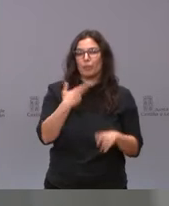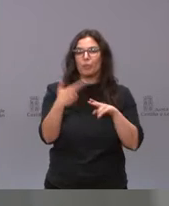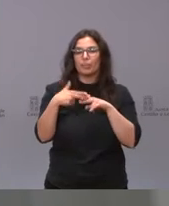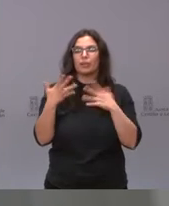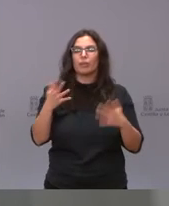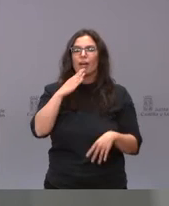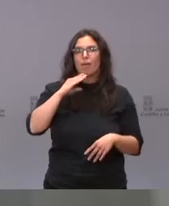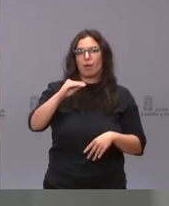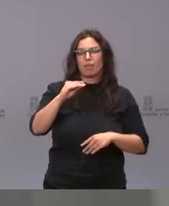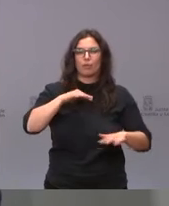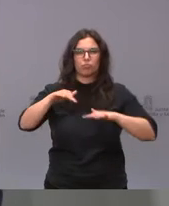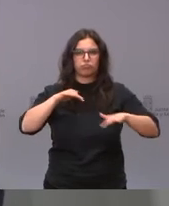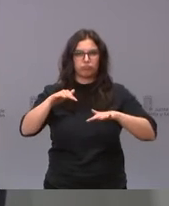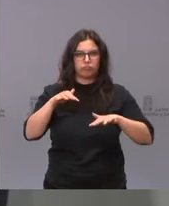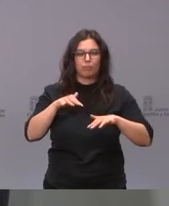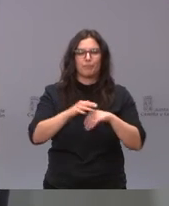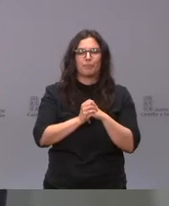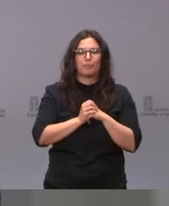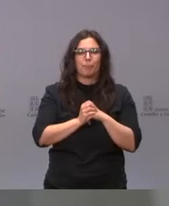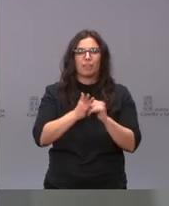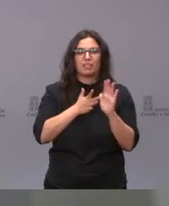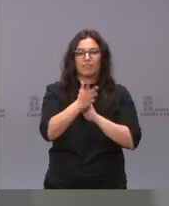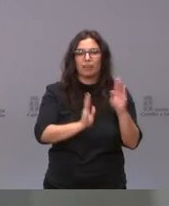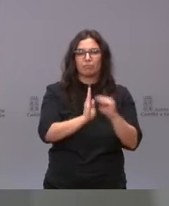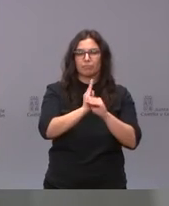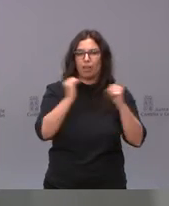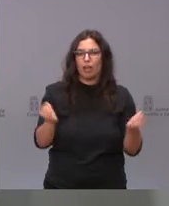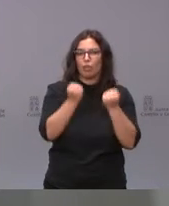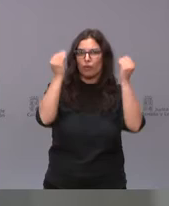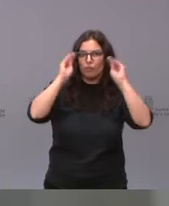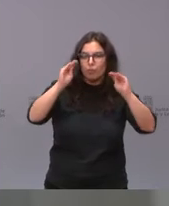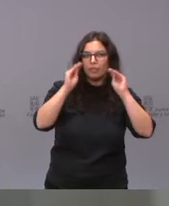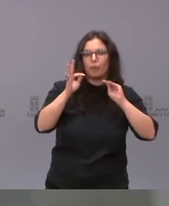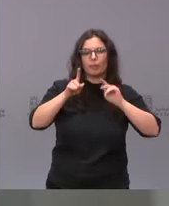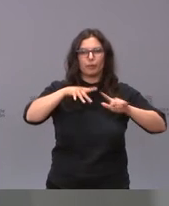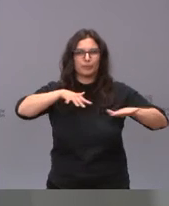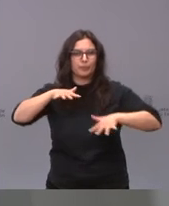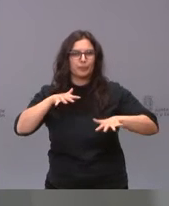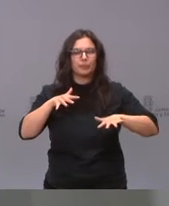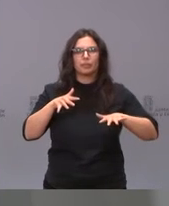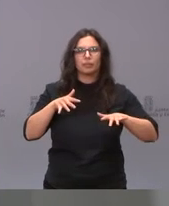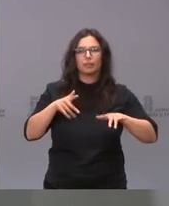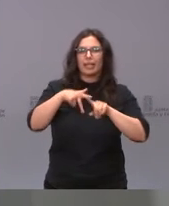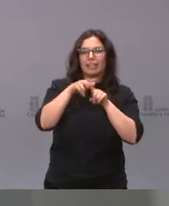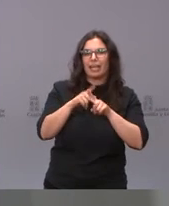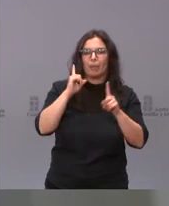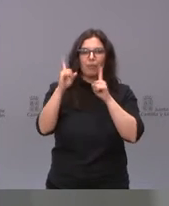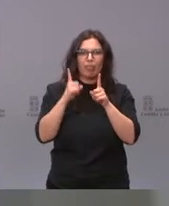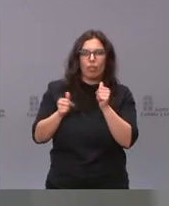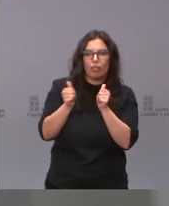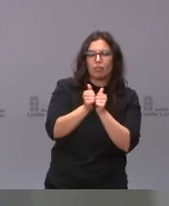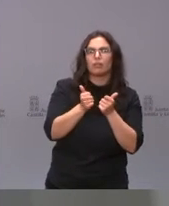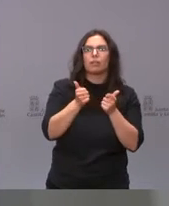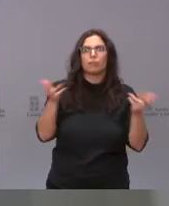envejecimiento activo. Se trata de financiar acciones formativas y de dinamización, talleres de prevención de la dependencia y